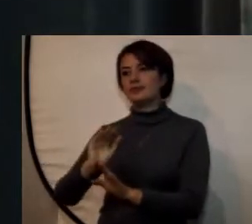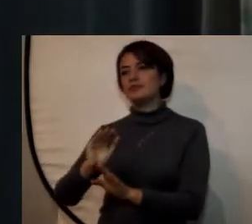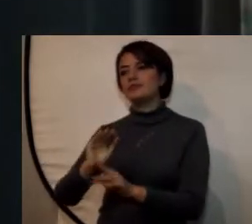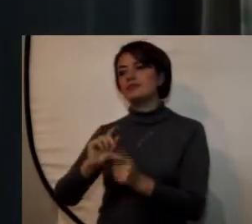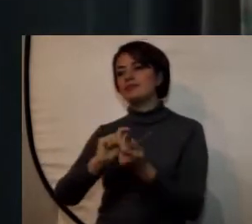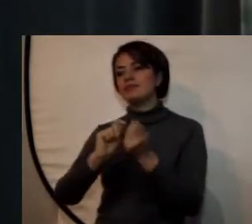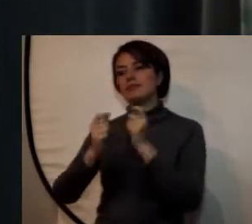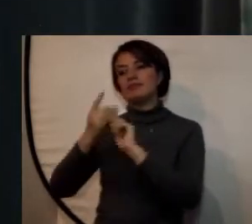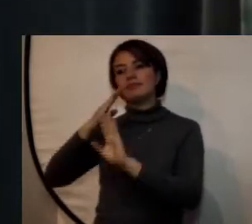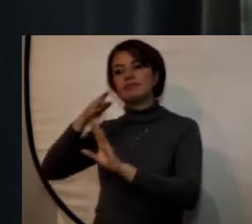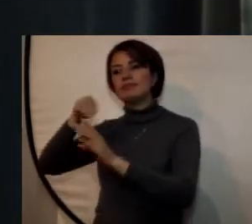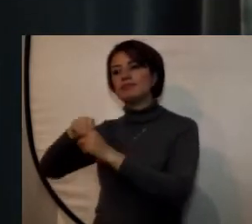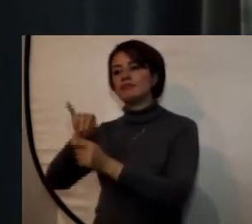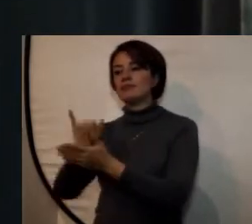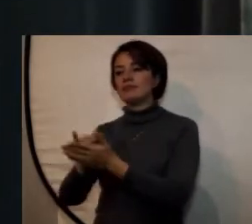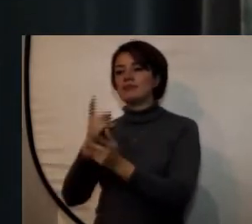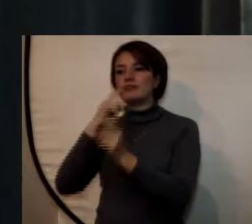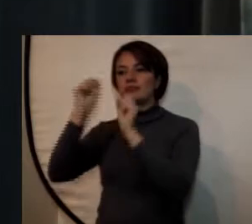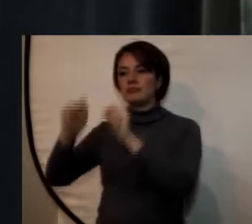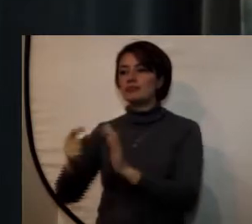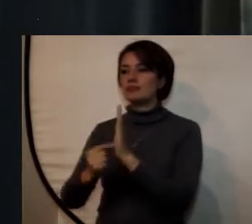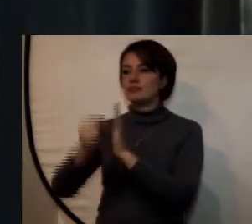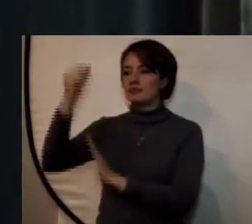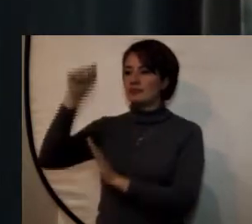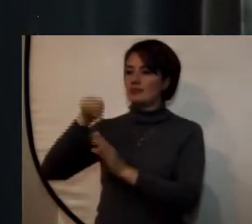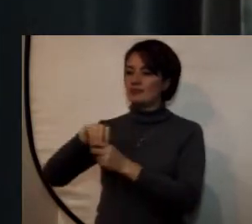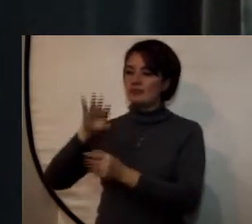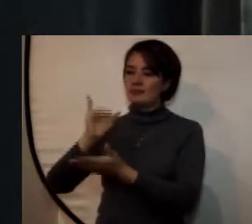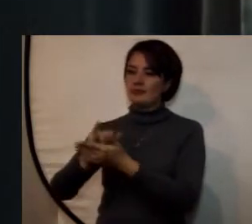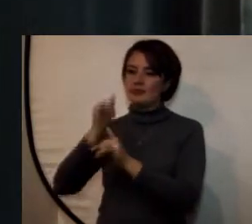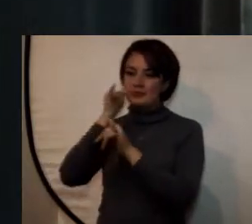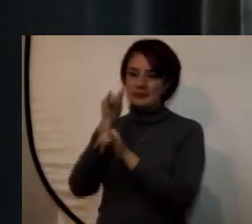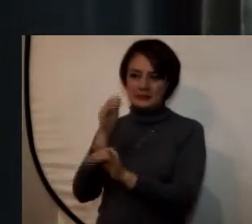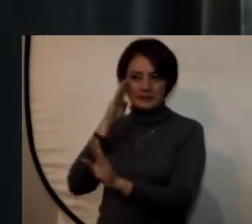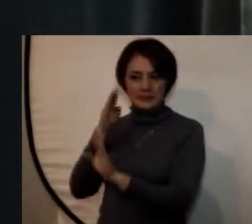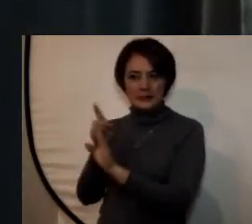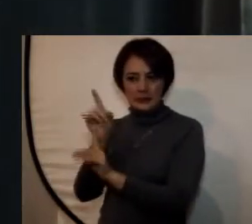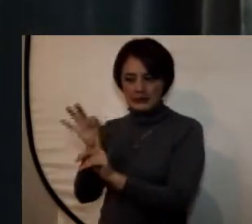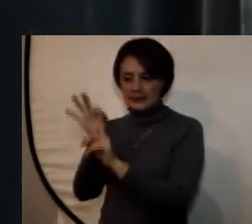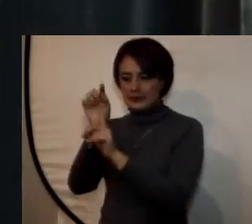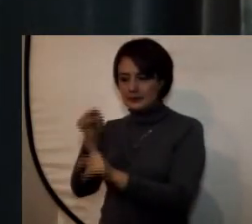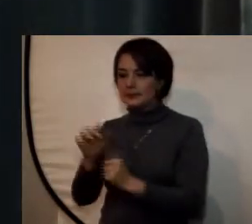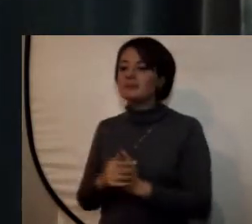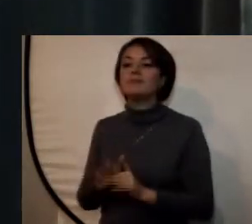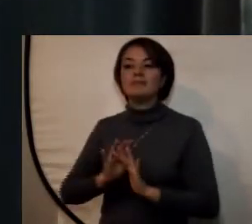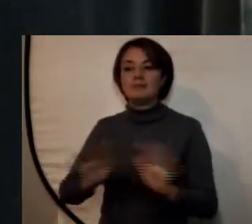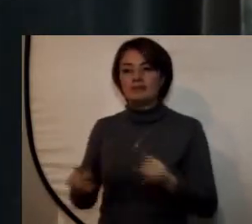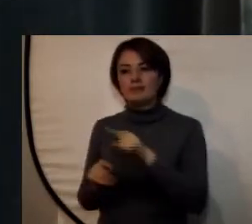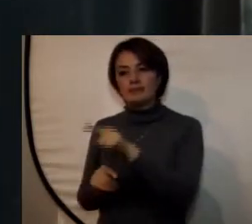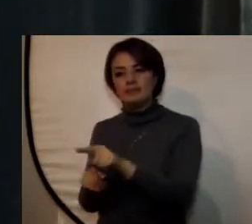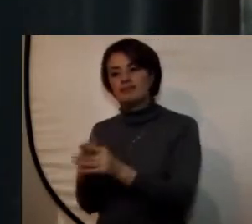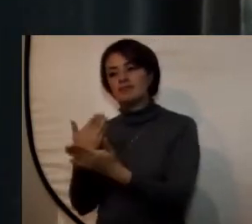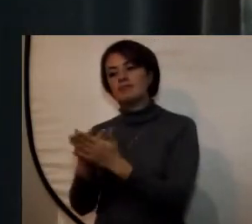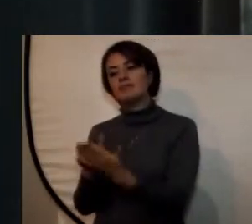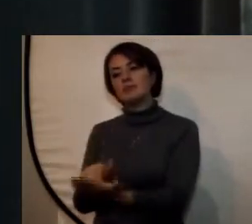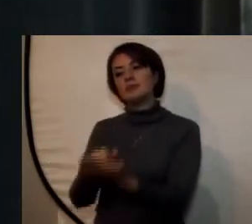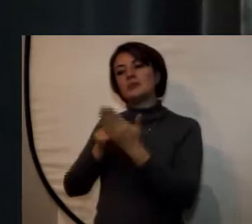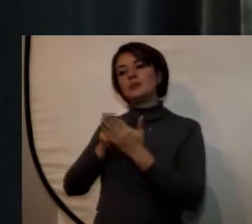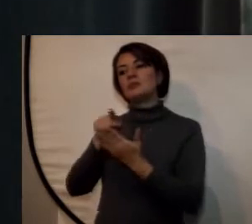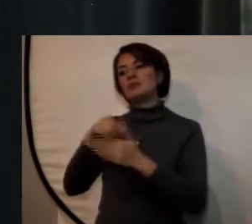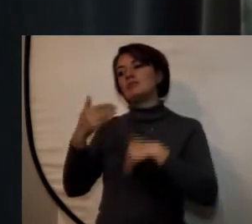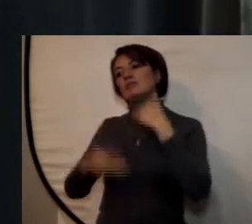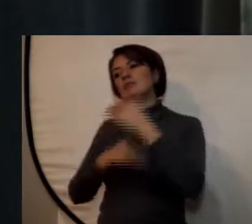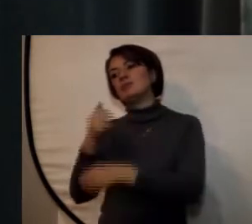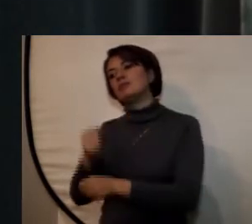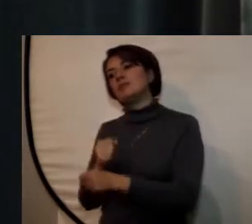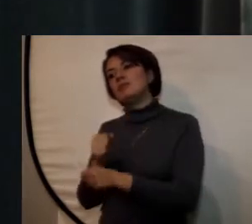transferencia a través de una de las patentes de la facultad de ingeniería concretamente y esto nos ha mostrado el camino a seguir